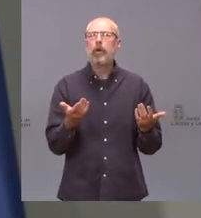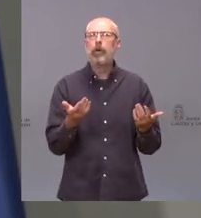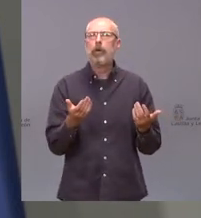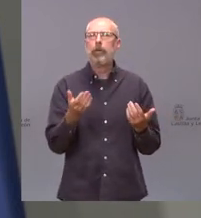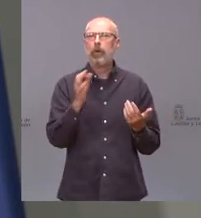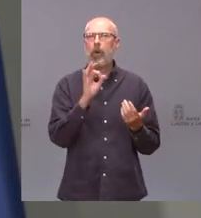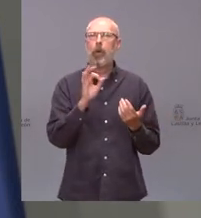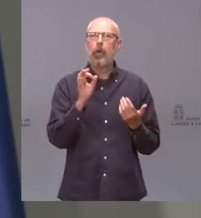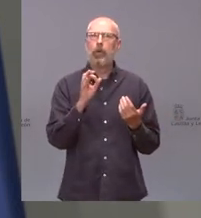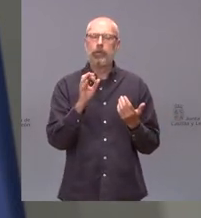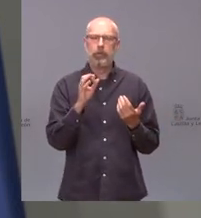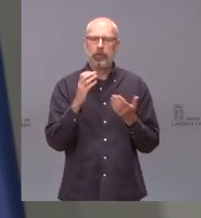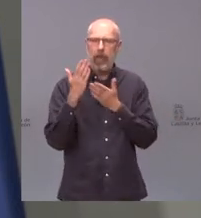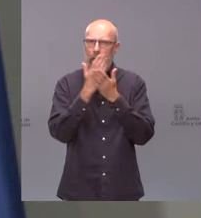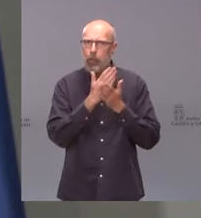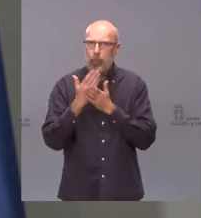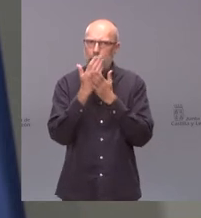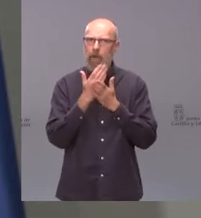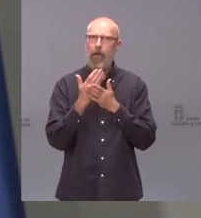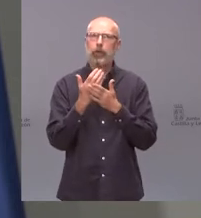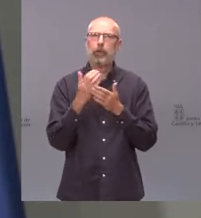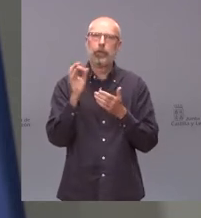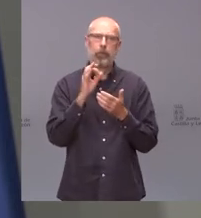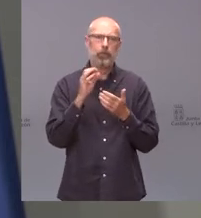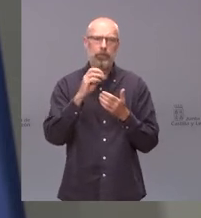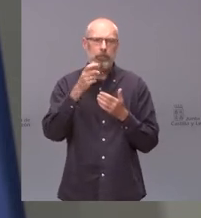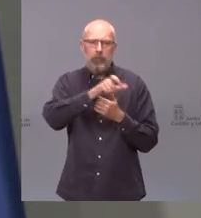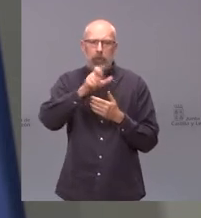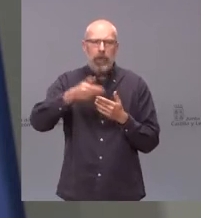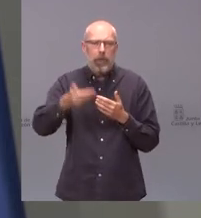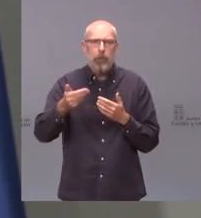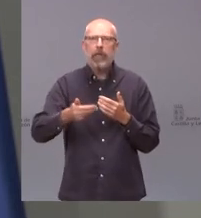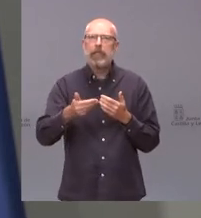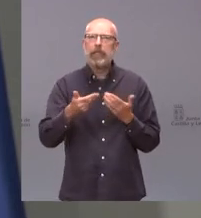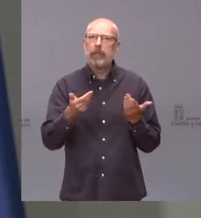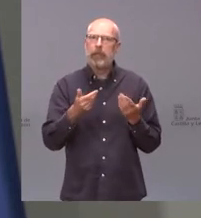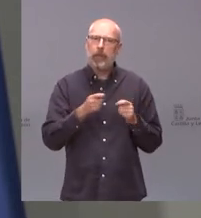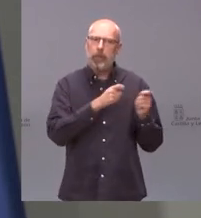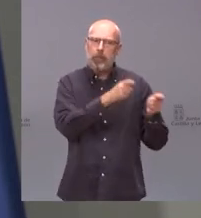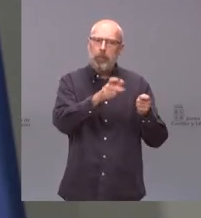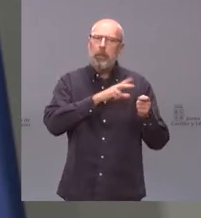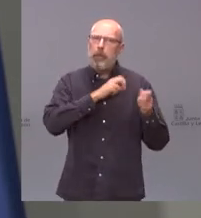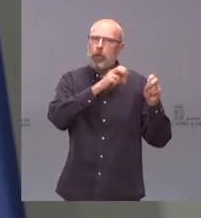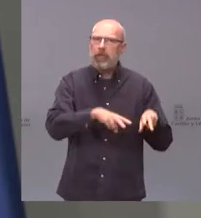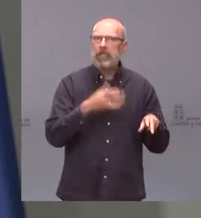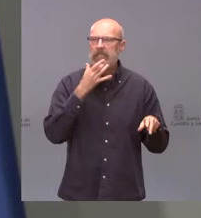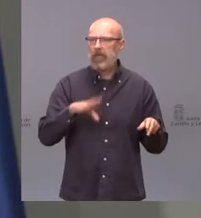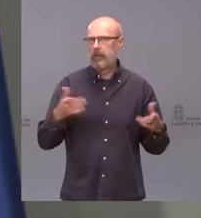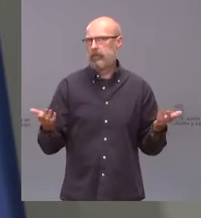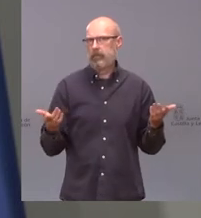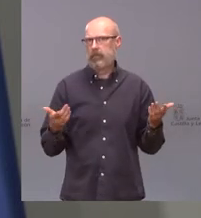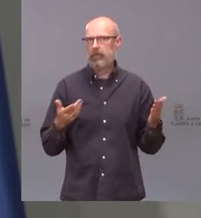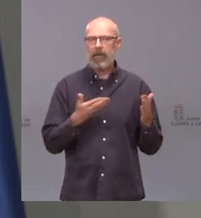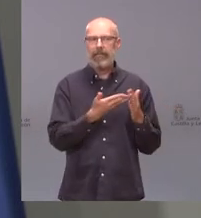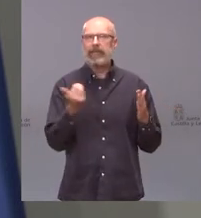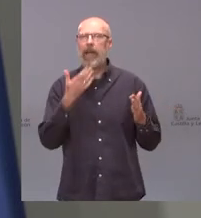humanistas y estudiosos como Teofa han exigido, no sé quién es el que no lo merece. Pero sí que les voy a decir una cosa, nosotros